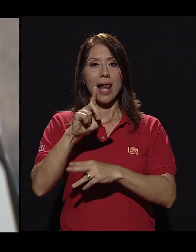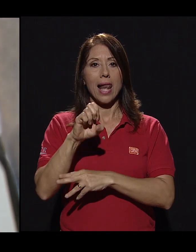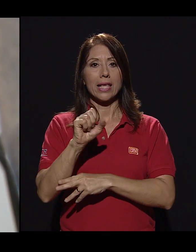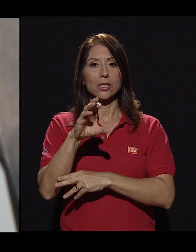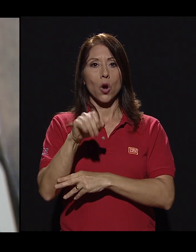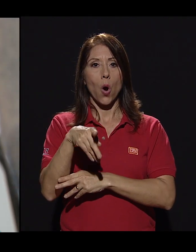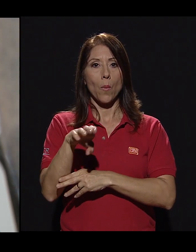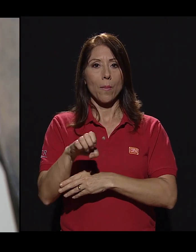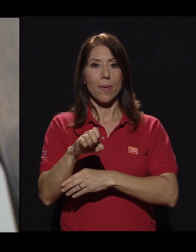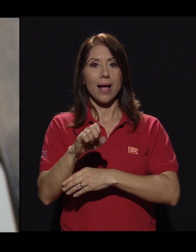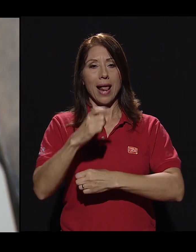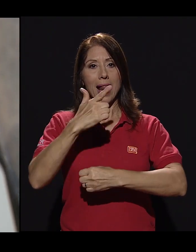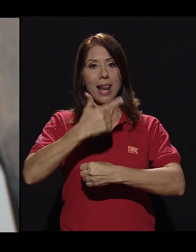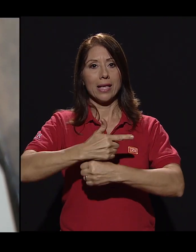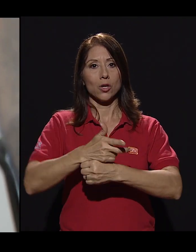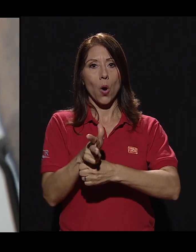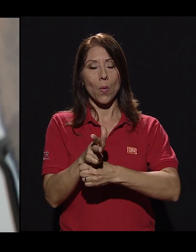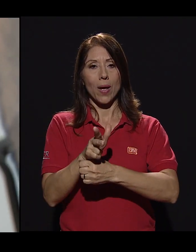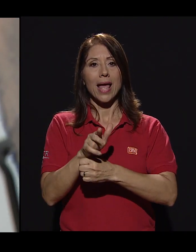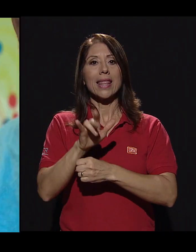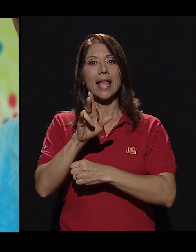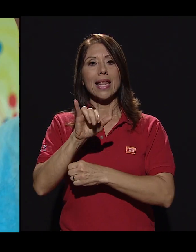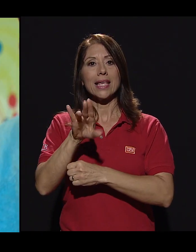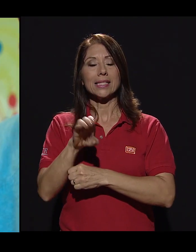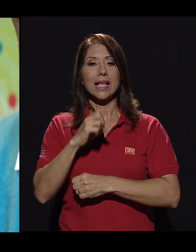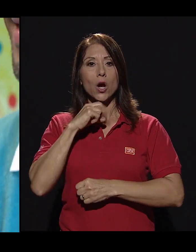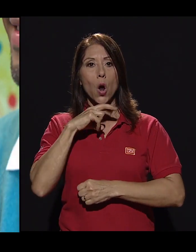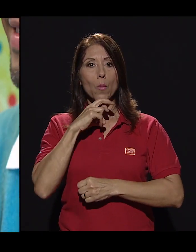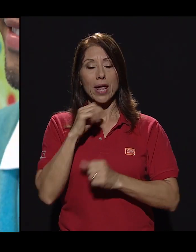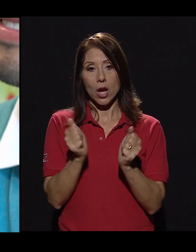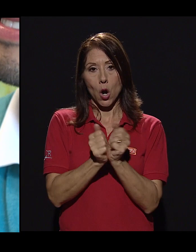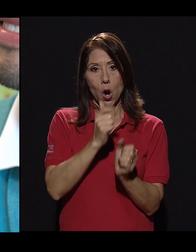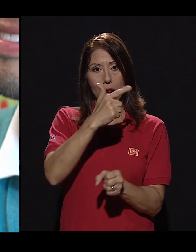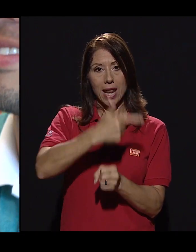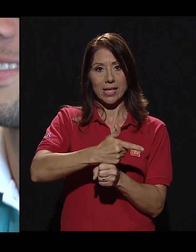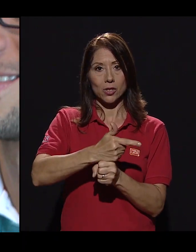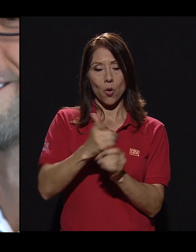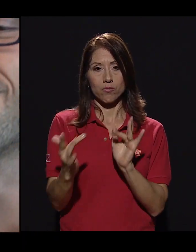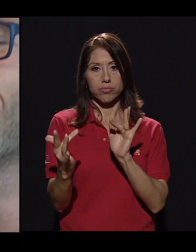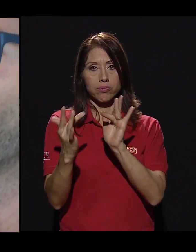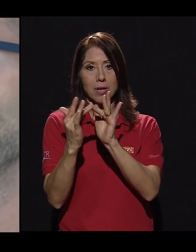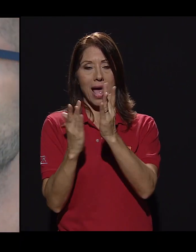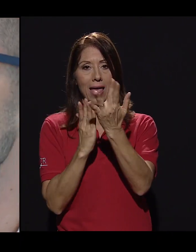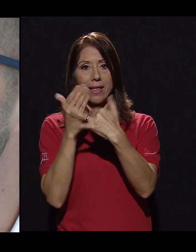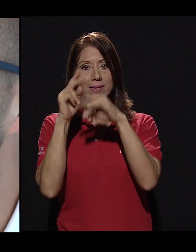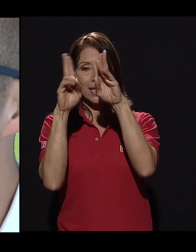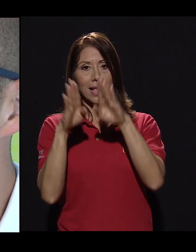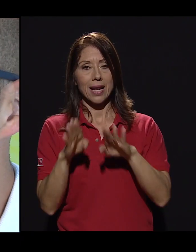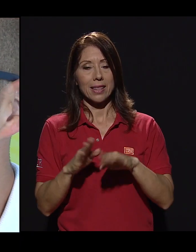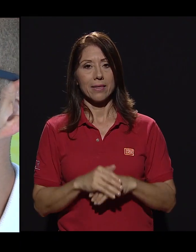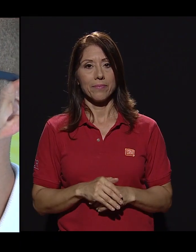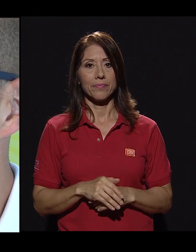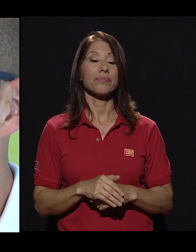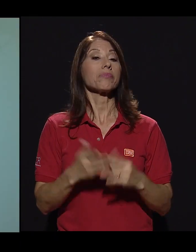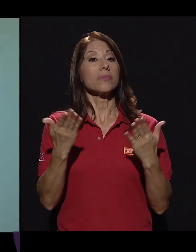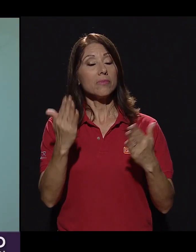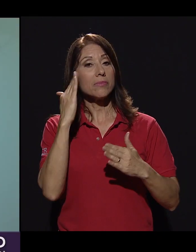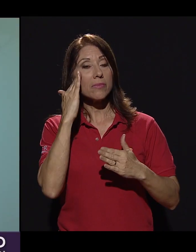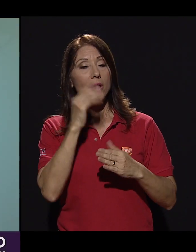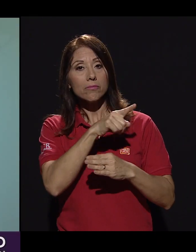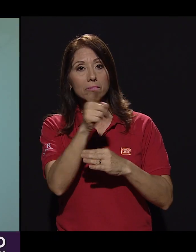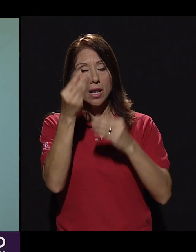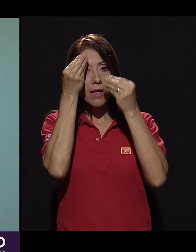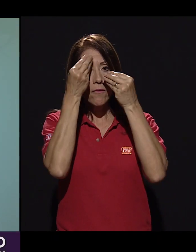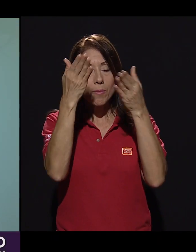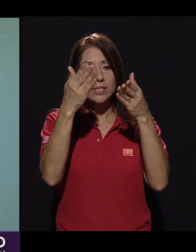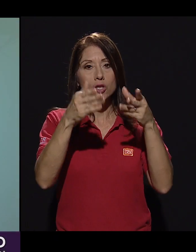del IC Colby, que utilizando la Lesco proveerá un canal de interpretación a través de internet. Considerando la información que el INEC tiene a nivel